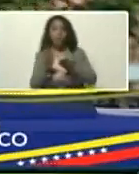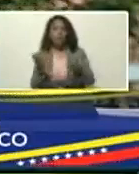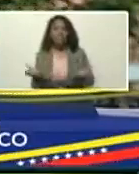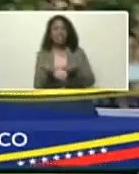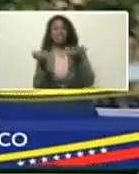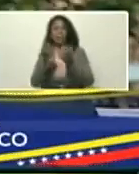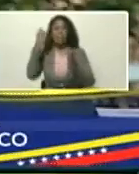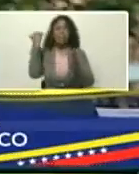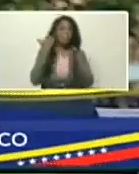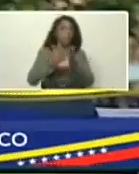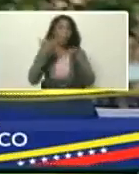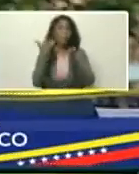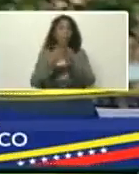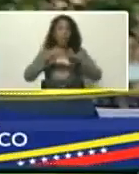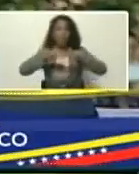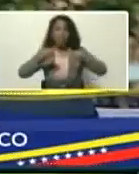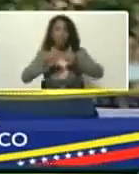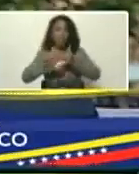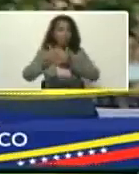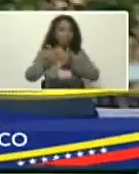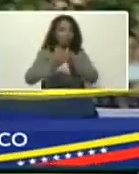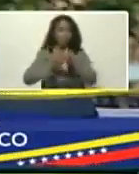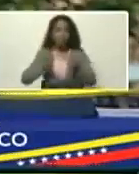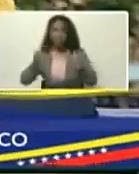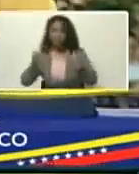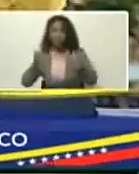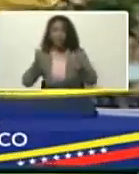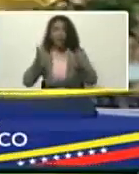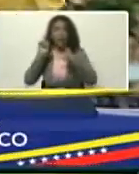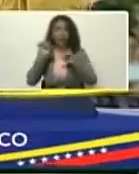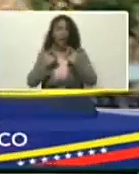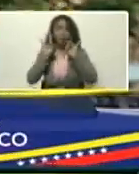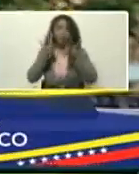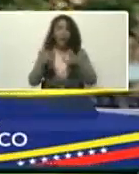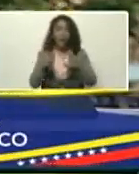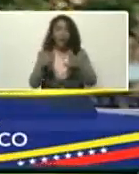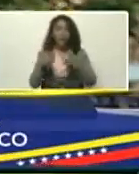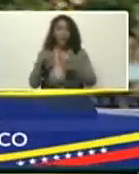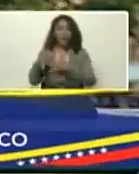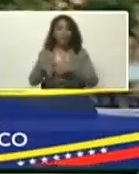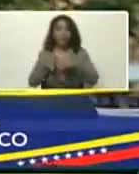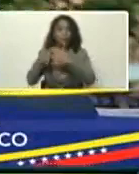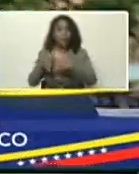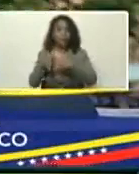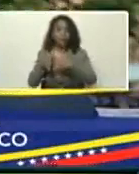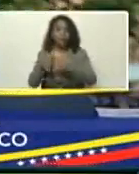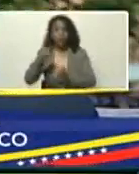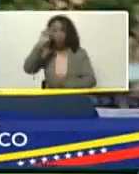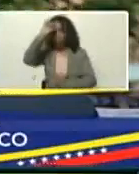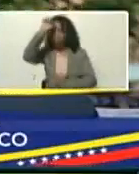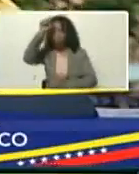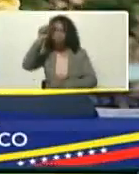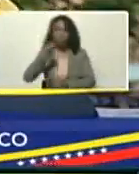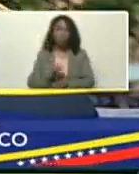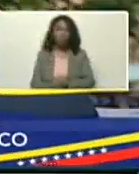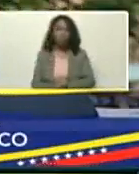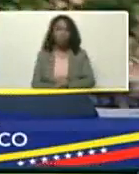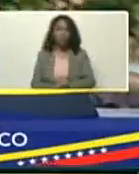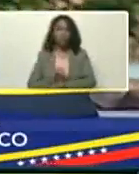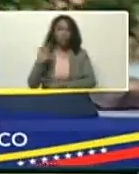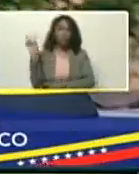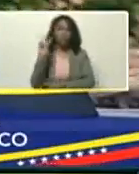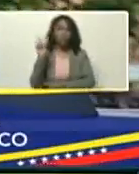miles y miles de hectáreas, en Australia, en California, en la India, en